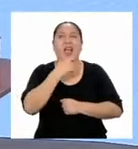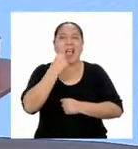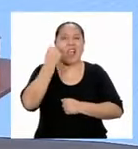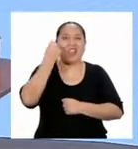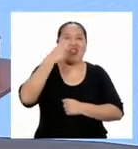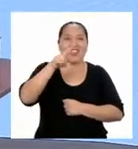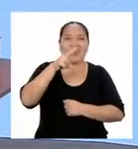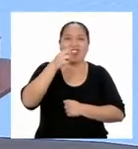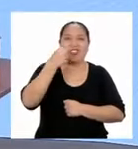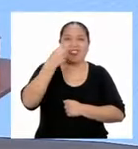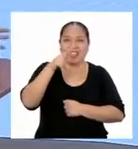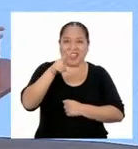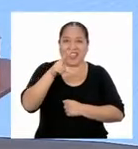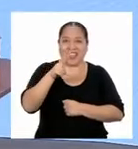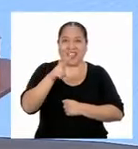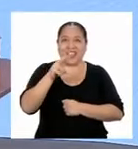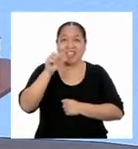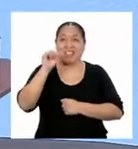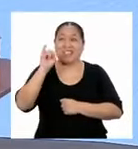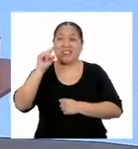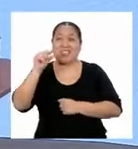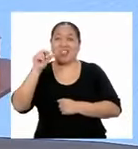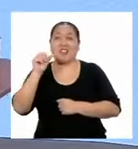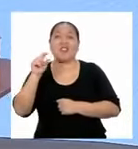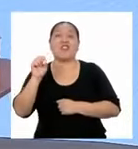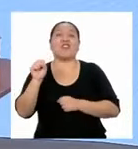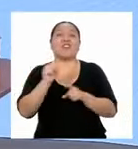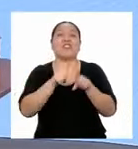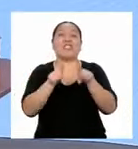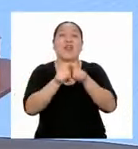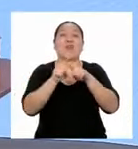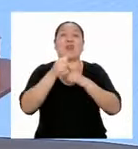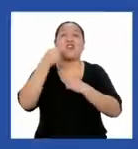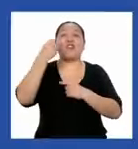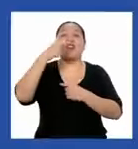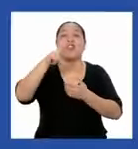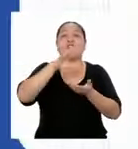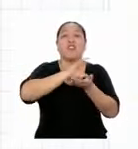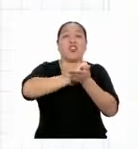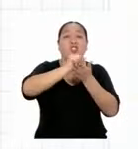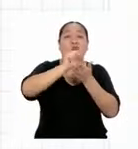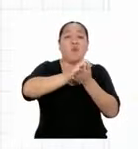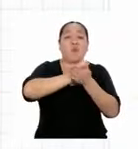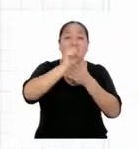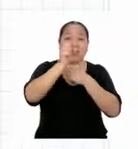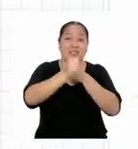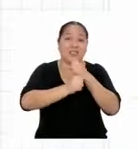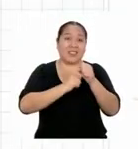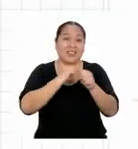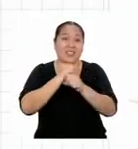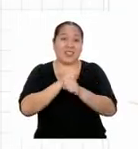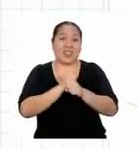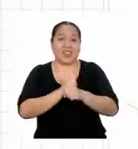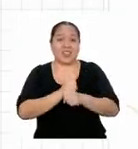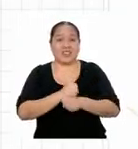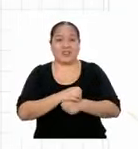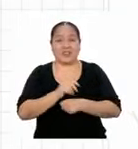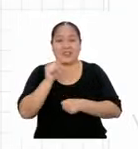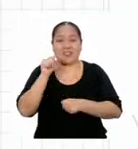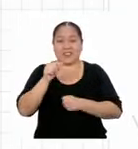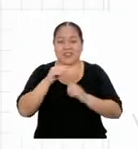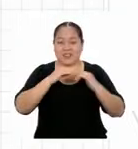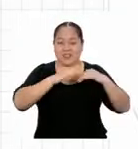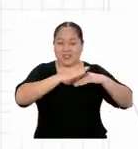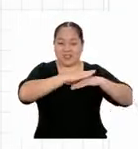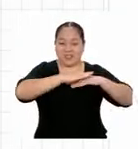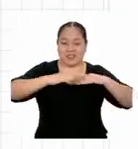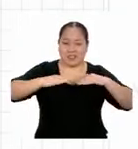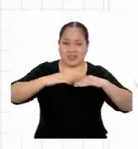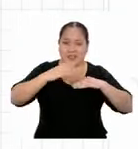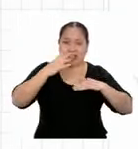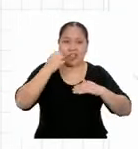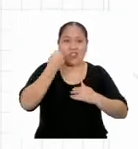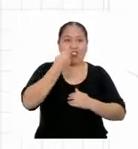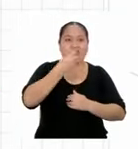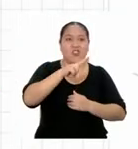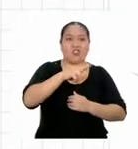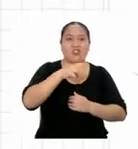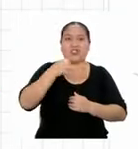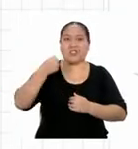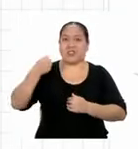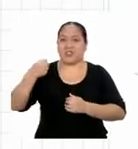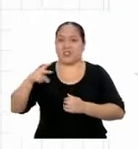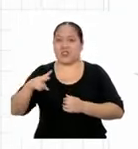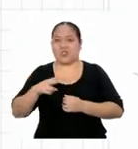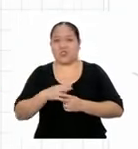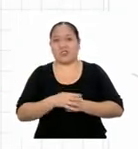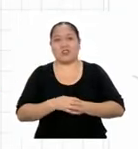12 los signos del zodiaco y 12 los meses del año. Esa es... La medida de la sombra del edificio es de 12